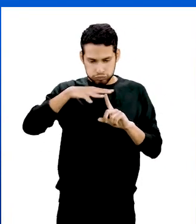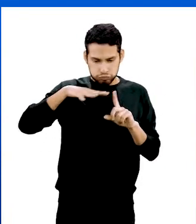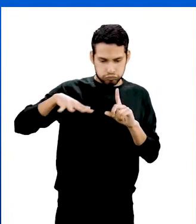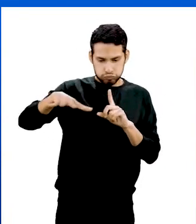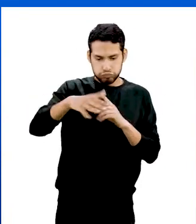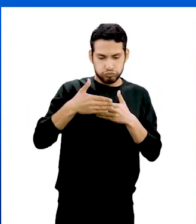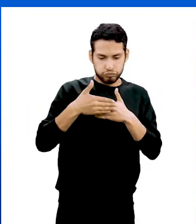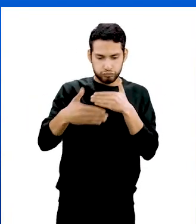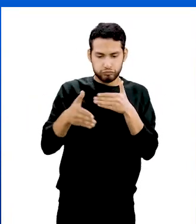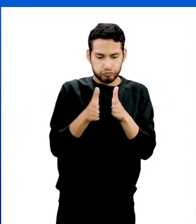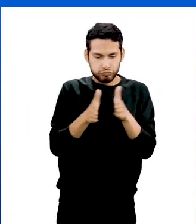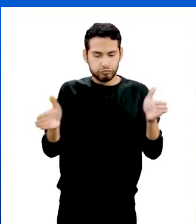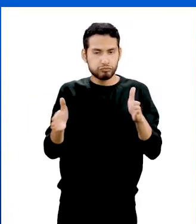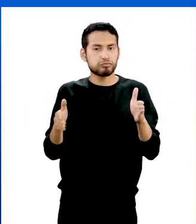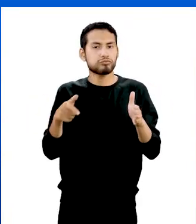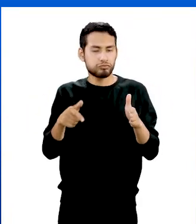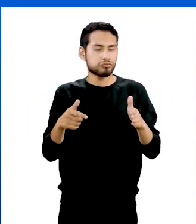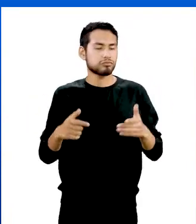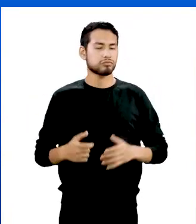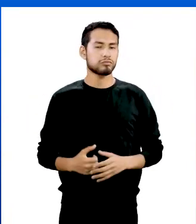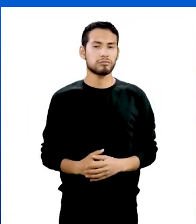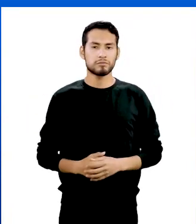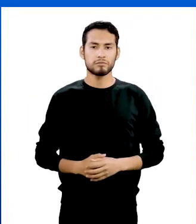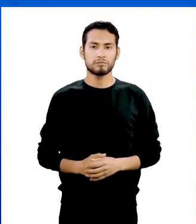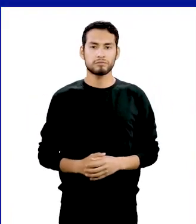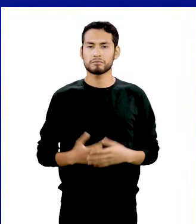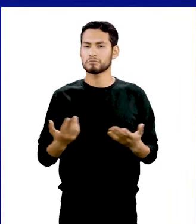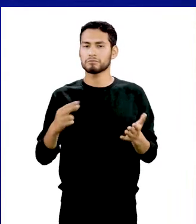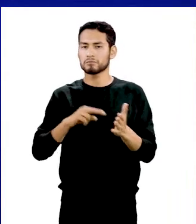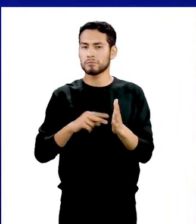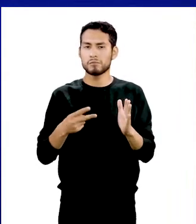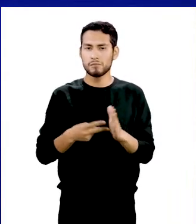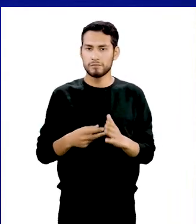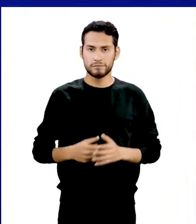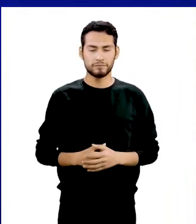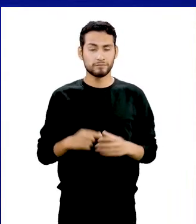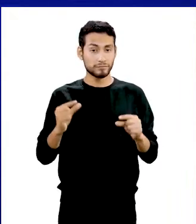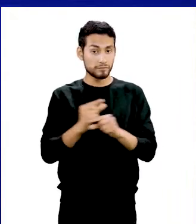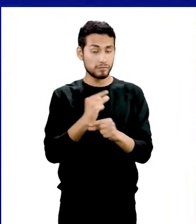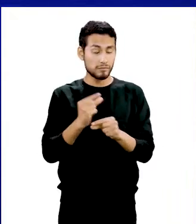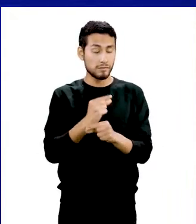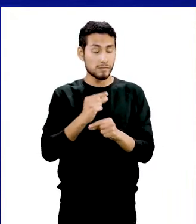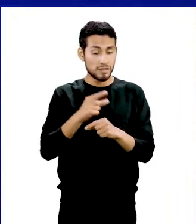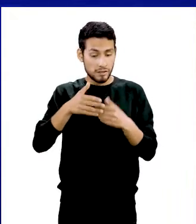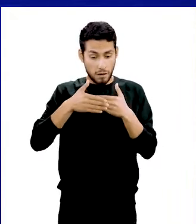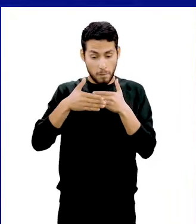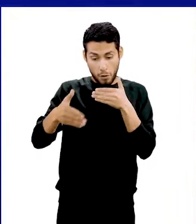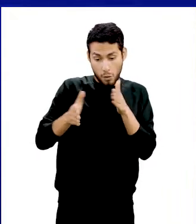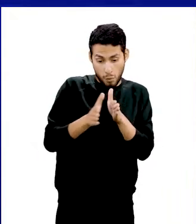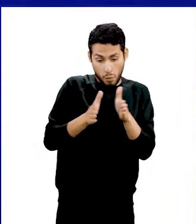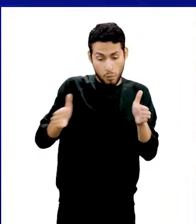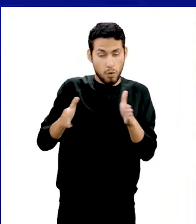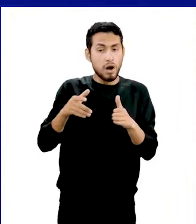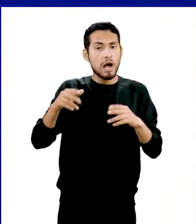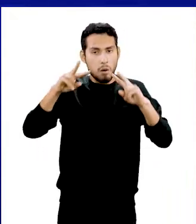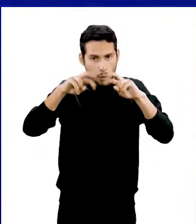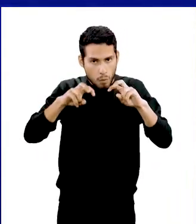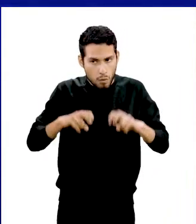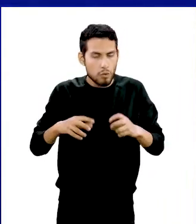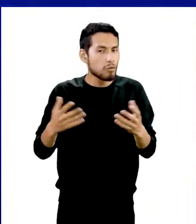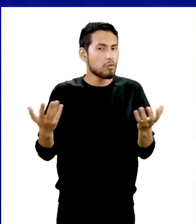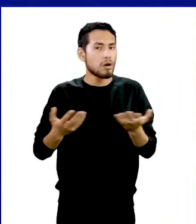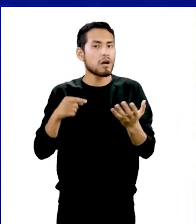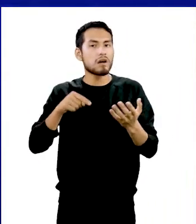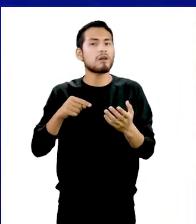y planos en un espacio determinado. En otras palabras, la geometría del espacio tiene por objeto de